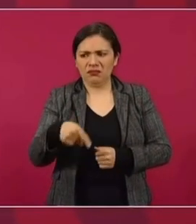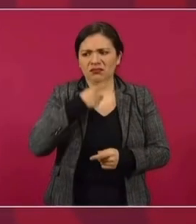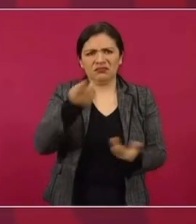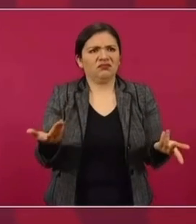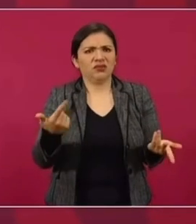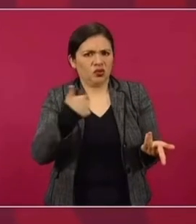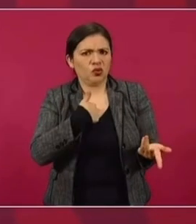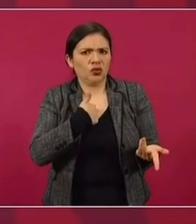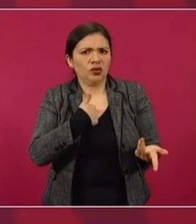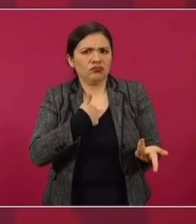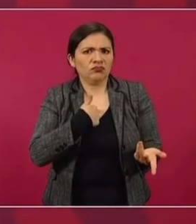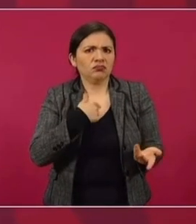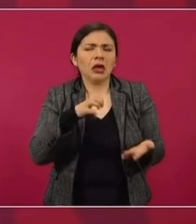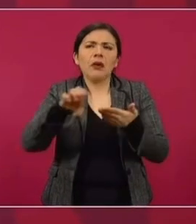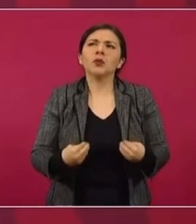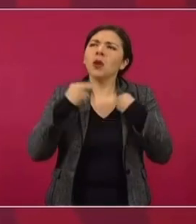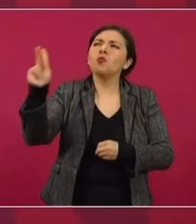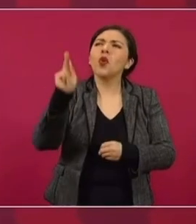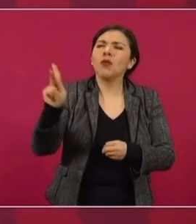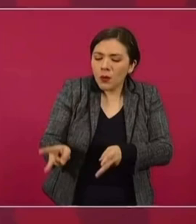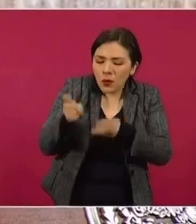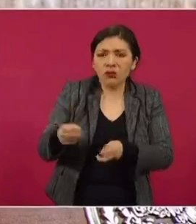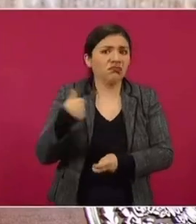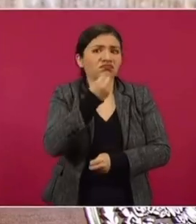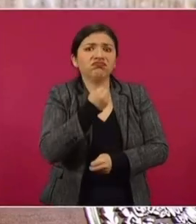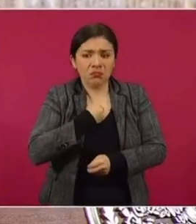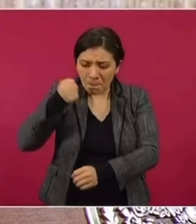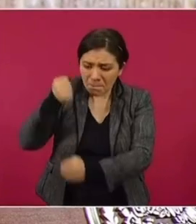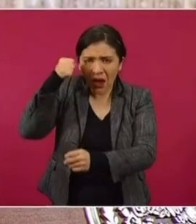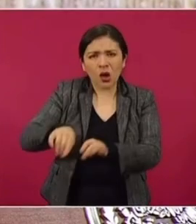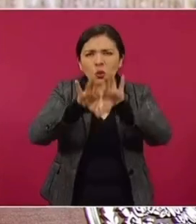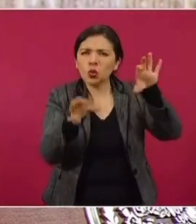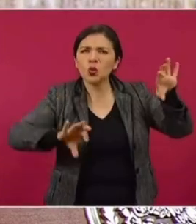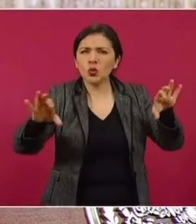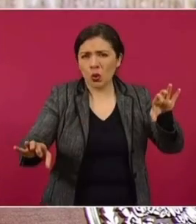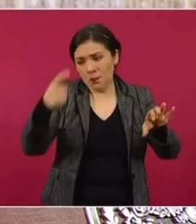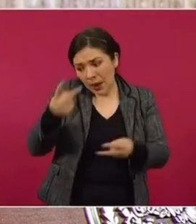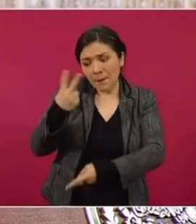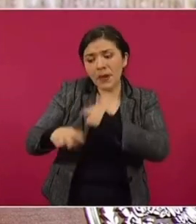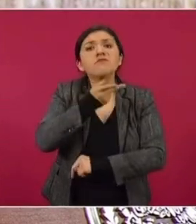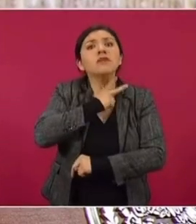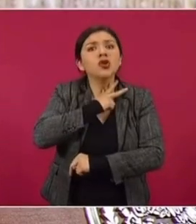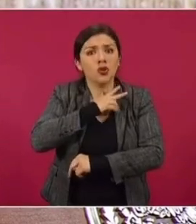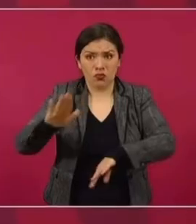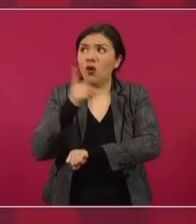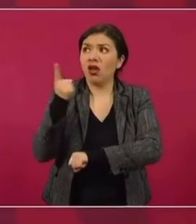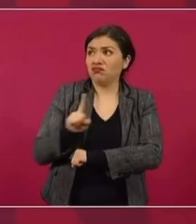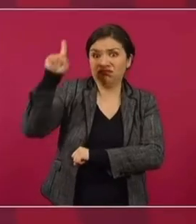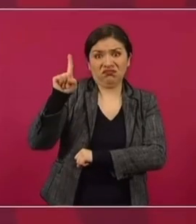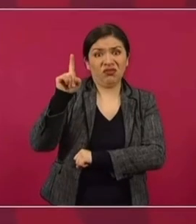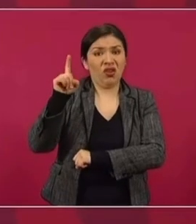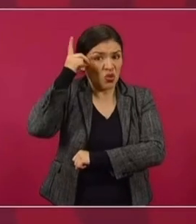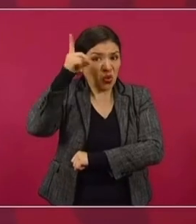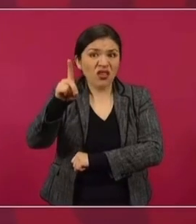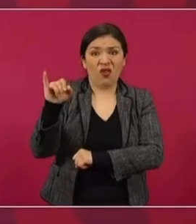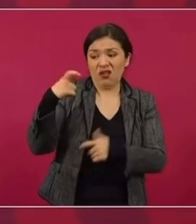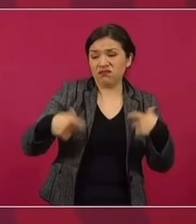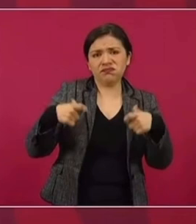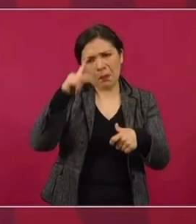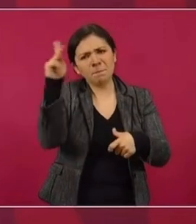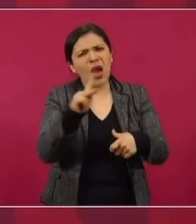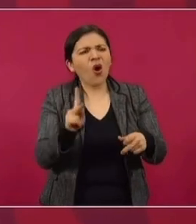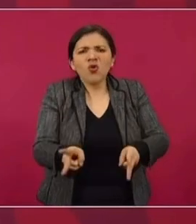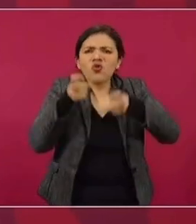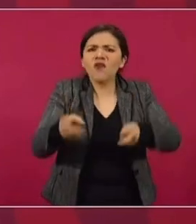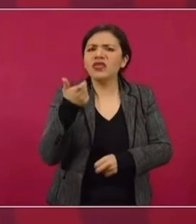a pinchar un tubo, un ducto, a tener una toma clandestina si los de arriba, se están robando